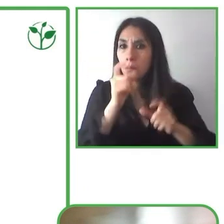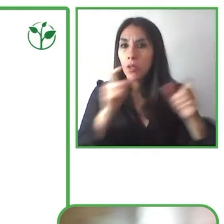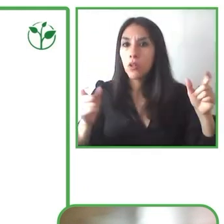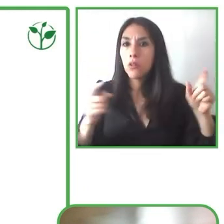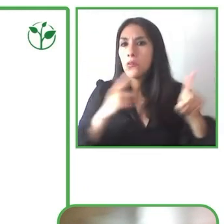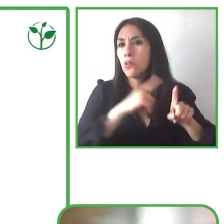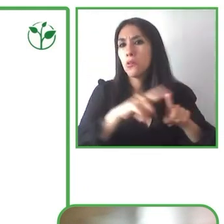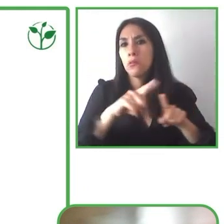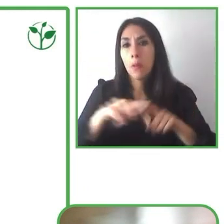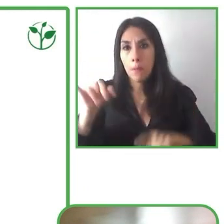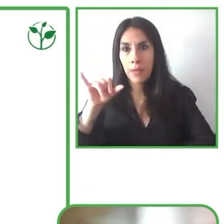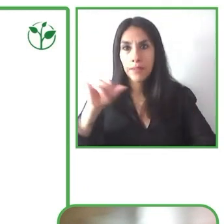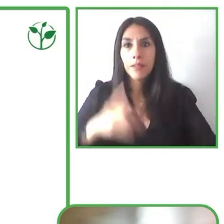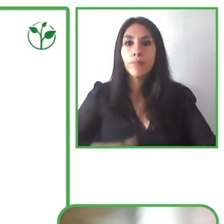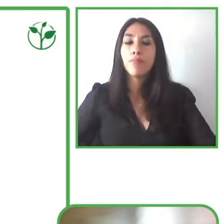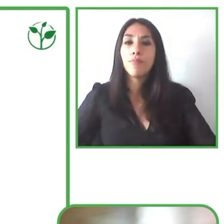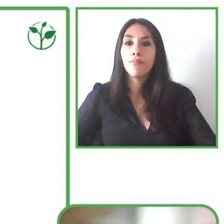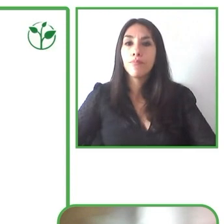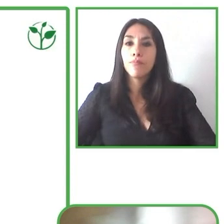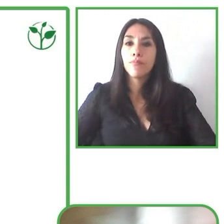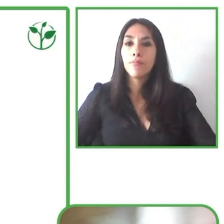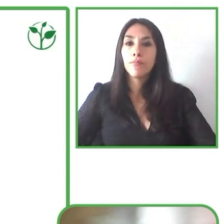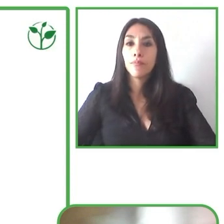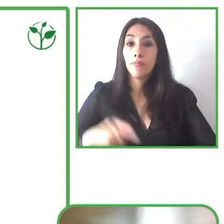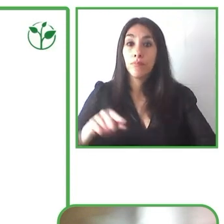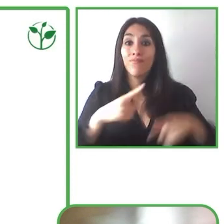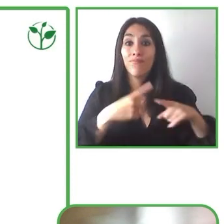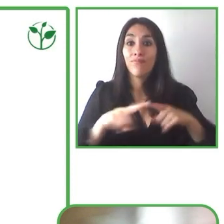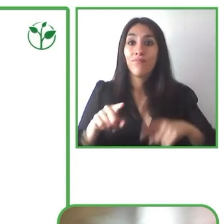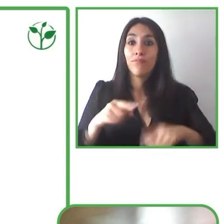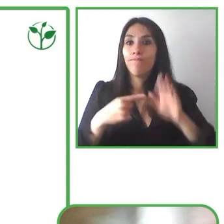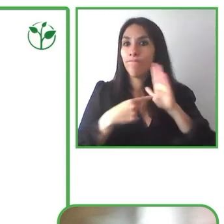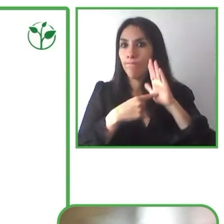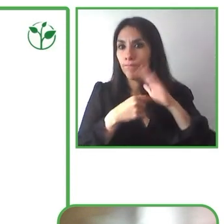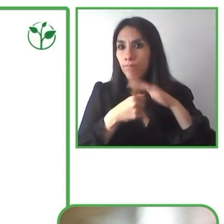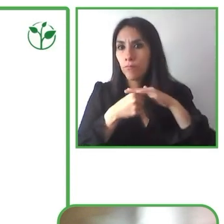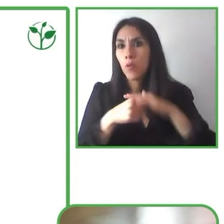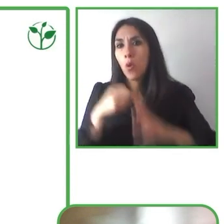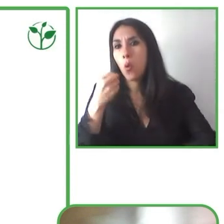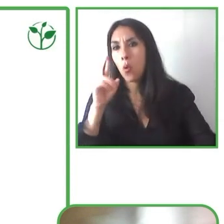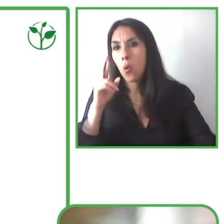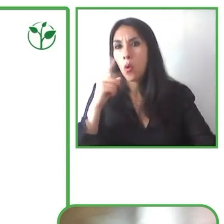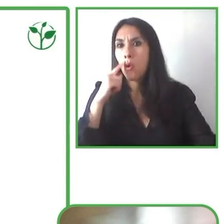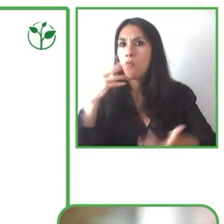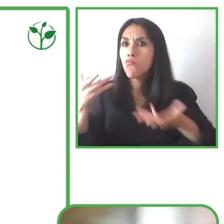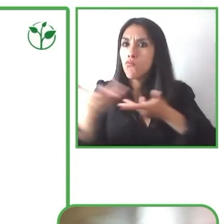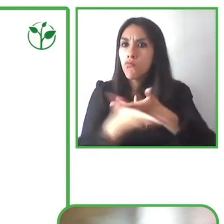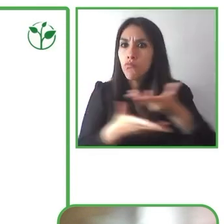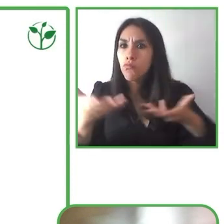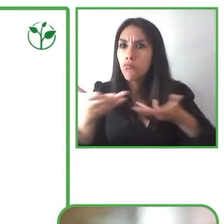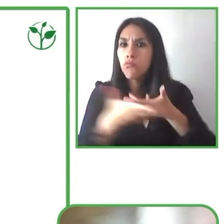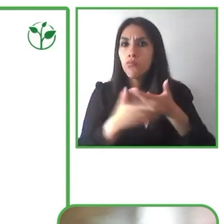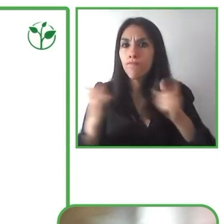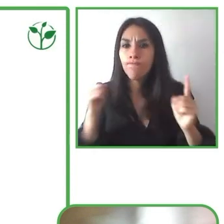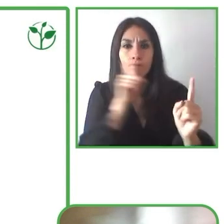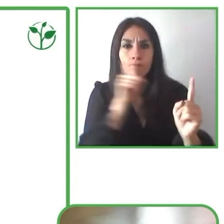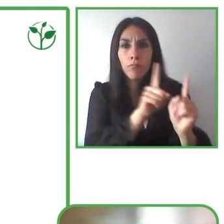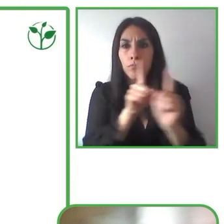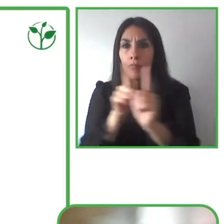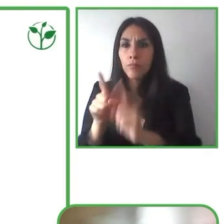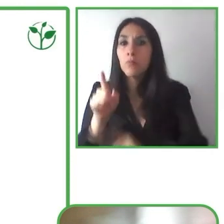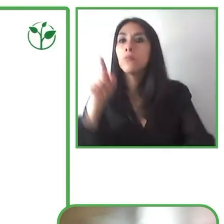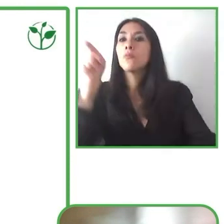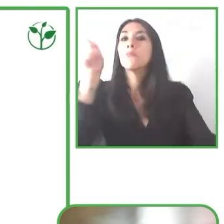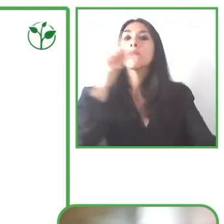distinción. Lo importante es que estas personas que van a ofrecer las visitas guiadas o los talleres de formación van a estar formadas